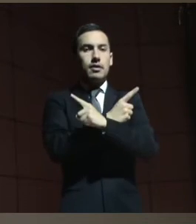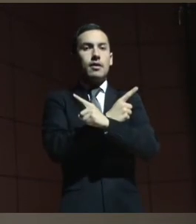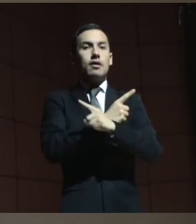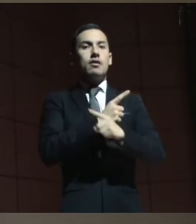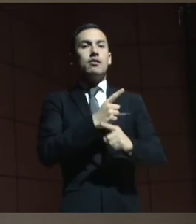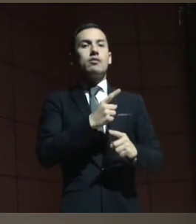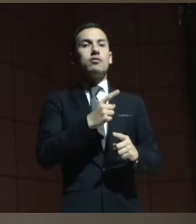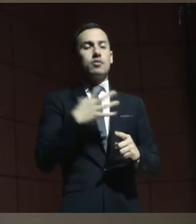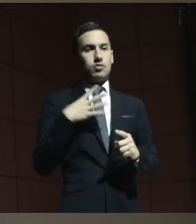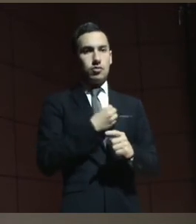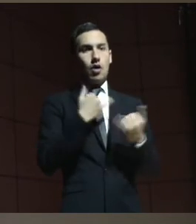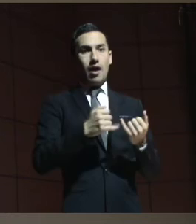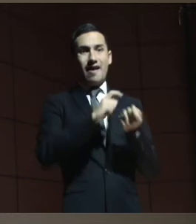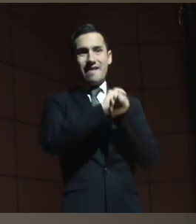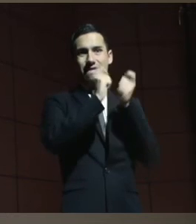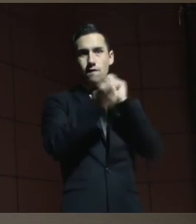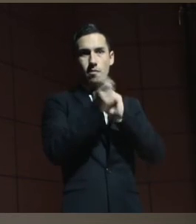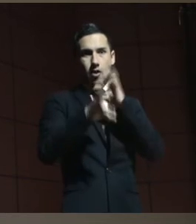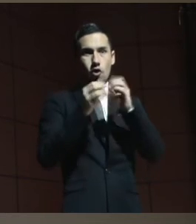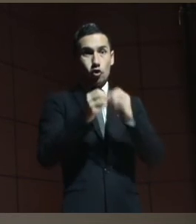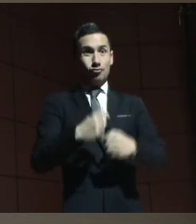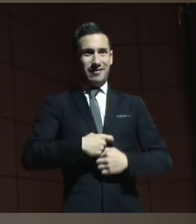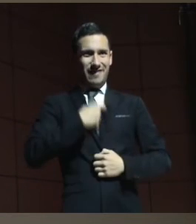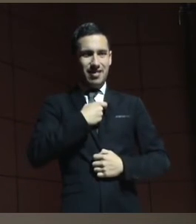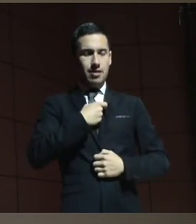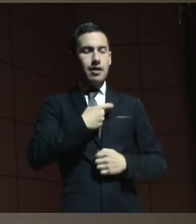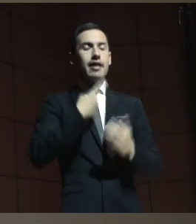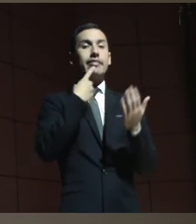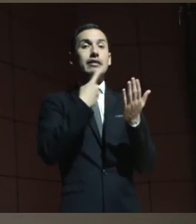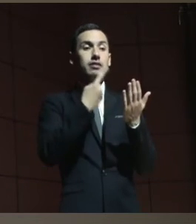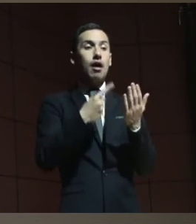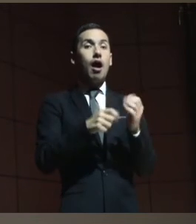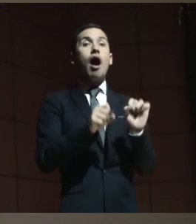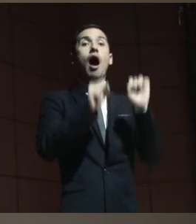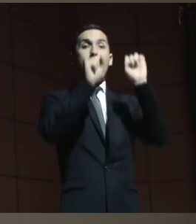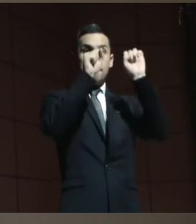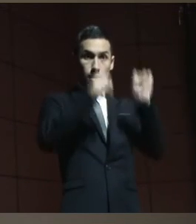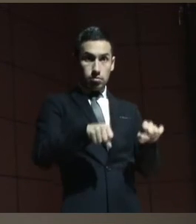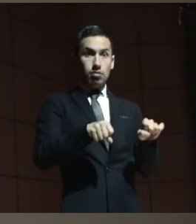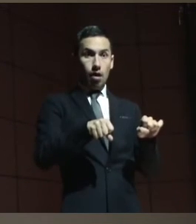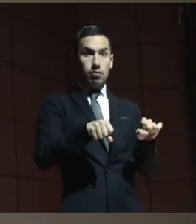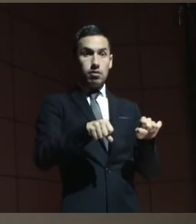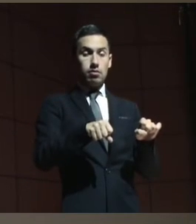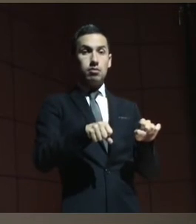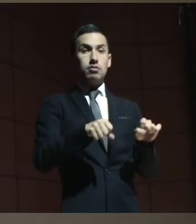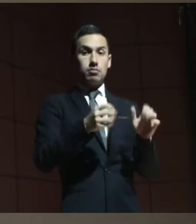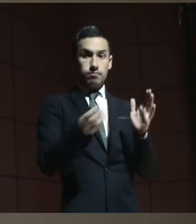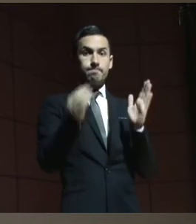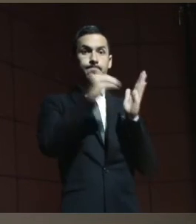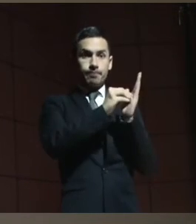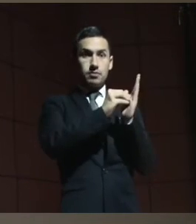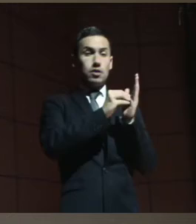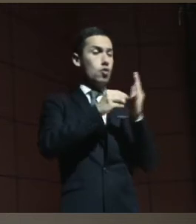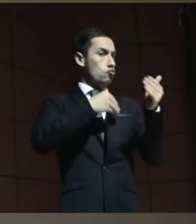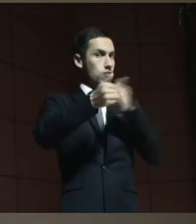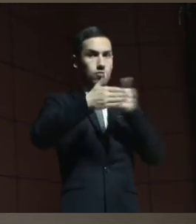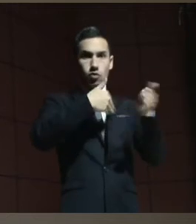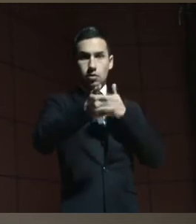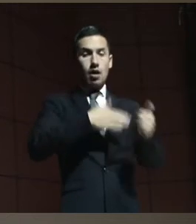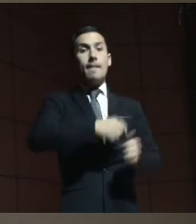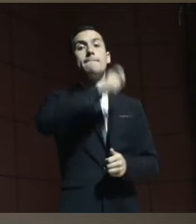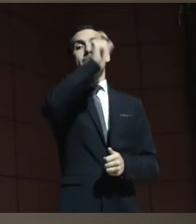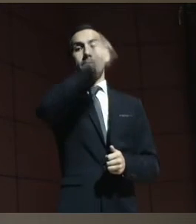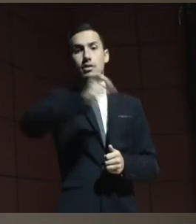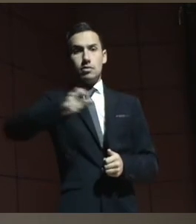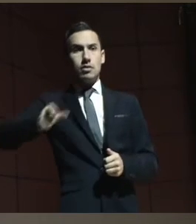Nosotros tenemos una reforma donde el Código Civil dice que la capacidad general de ejercicio se presume aún cuando las personas